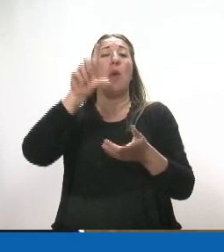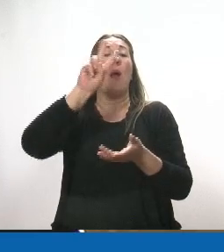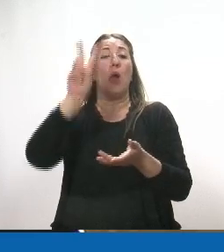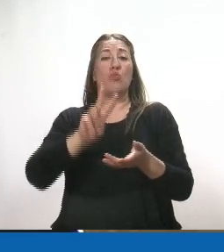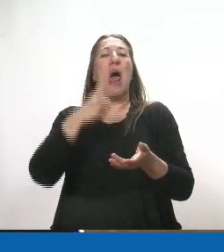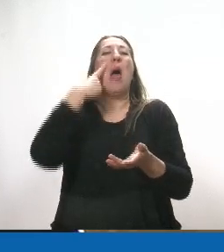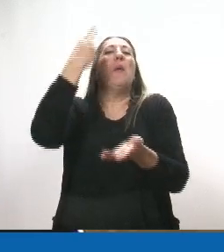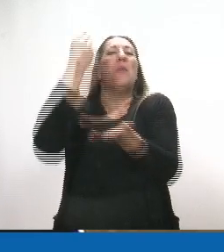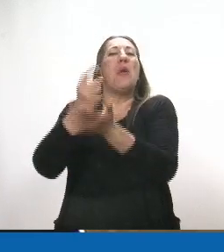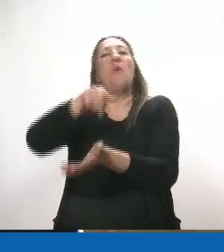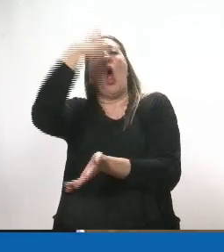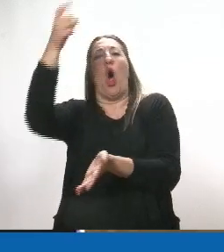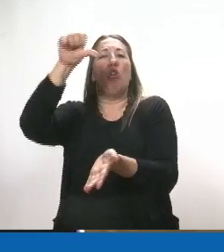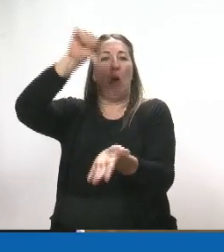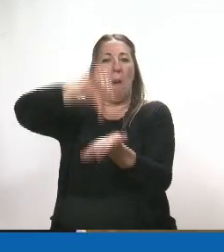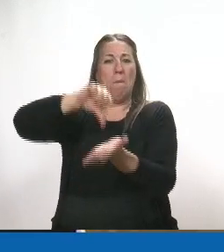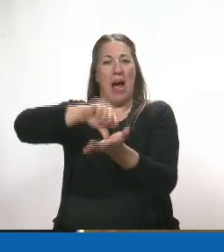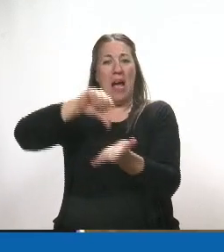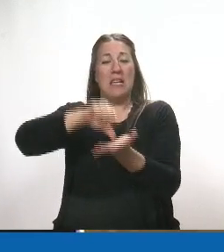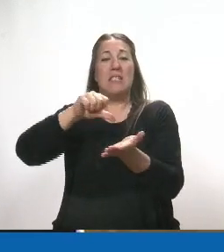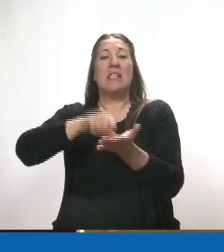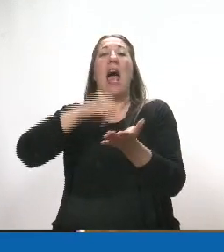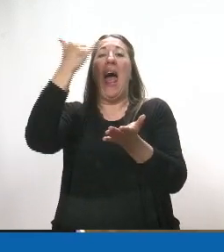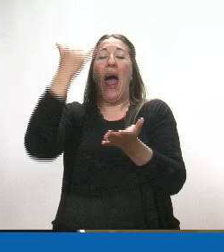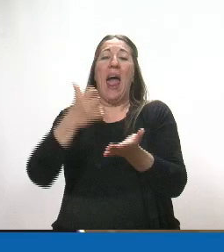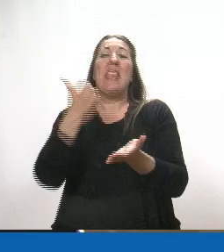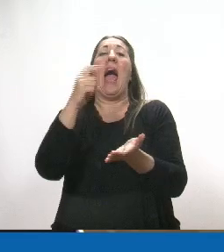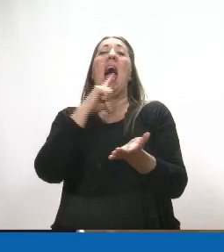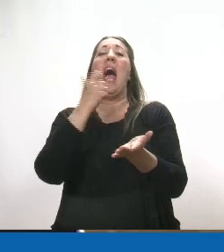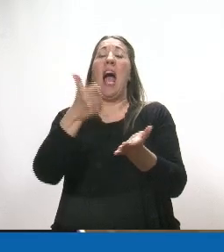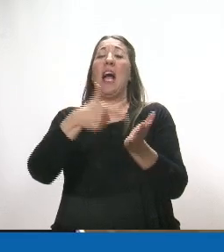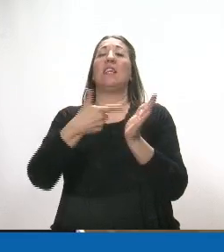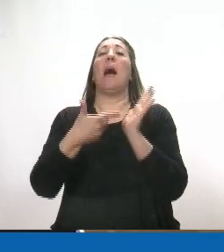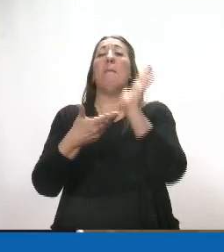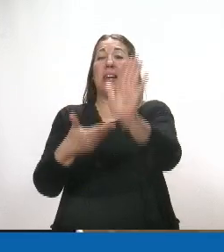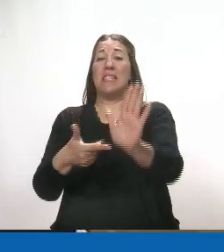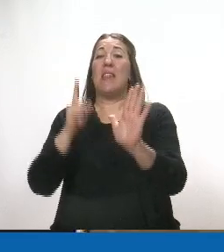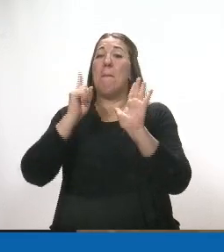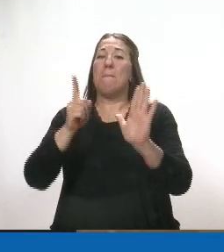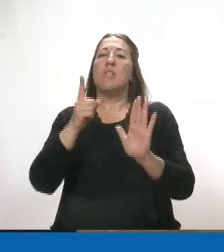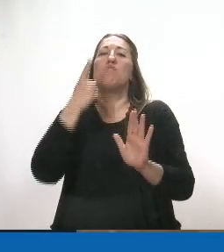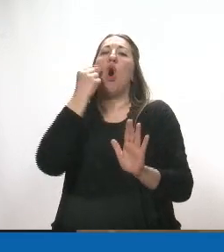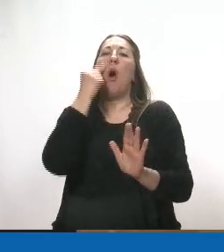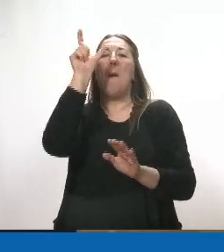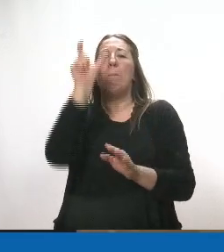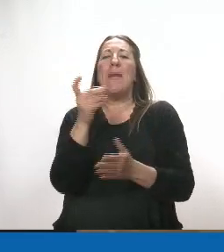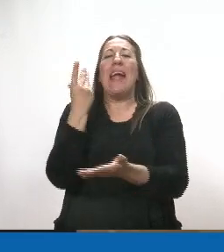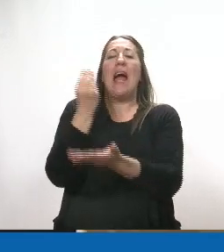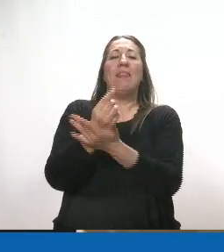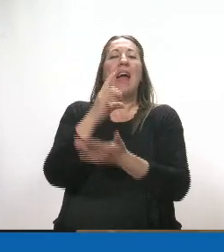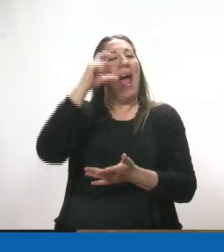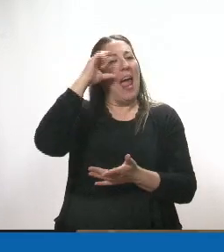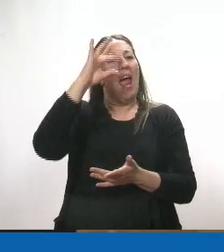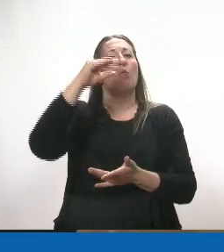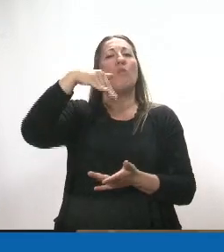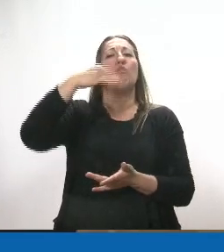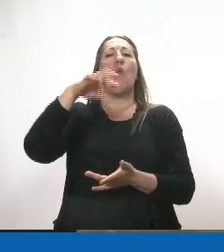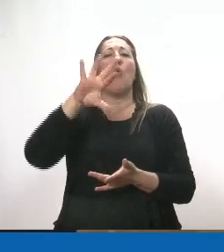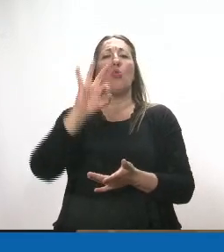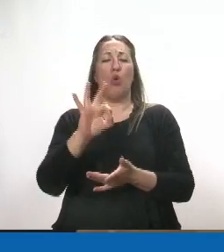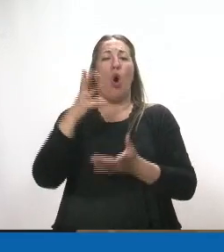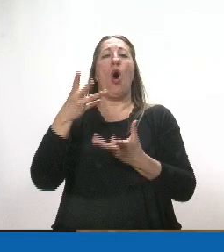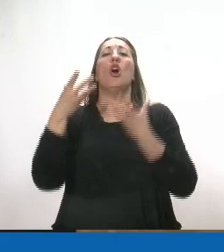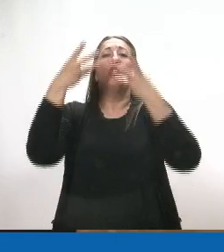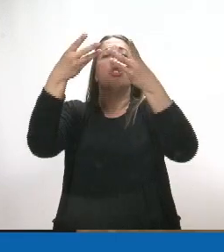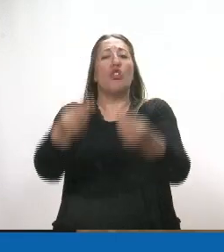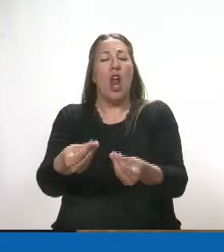acompañamiento al reconocimiento de las actas presentada por parte del candidato Edmundo González Urrutia. Su solidaridad con el pueblo